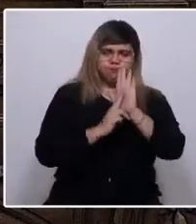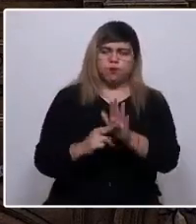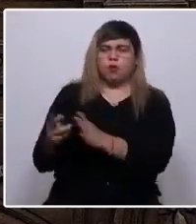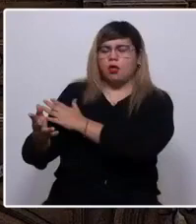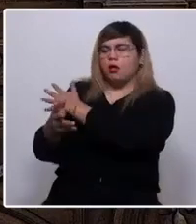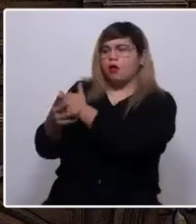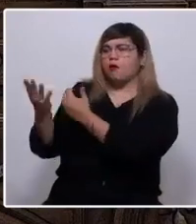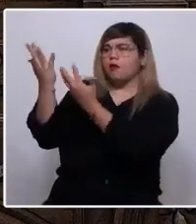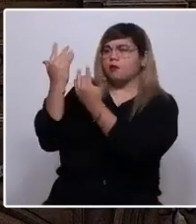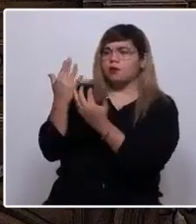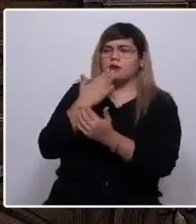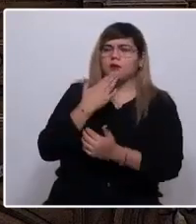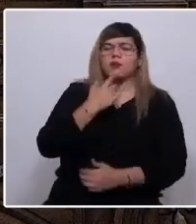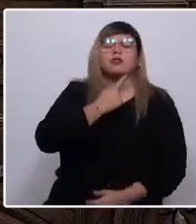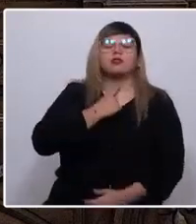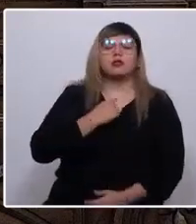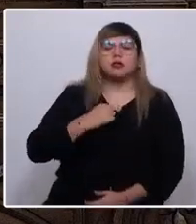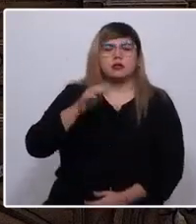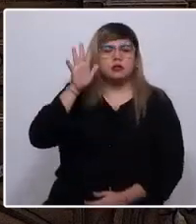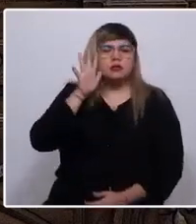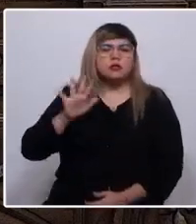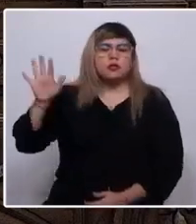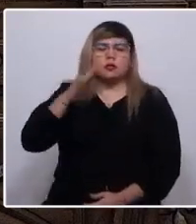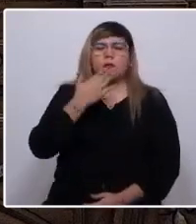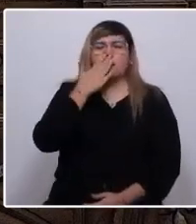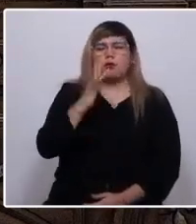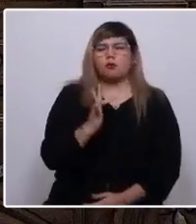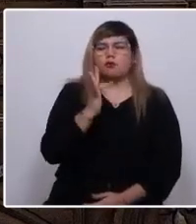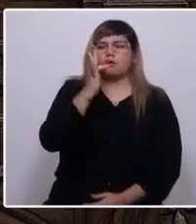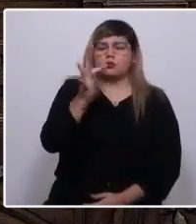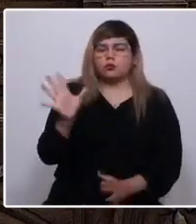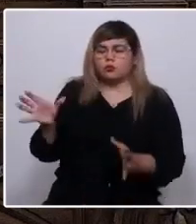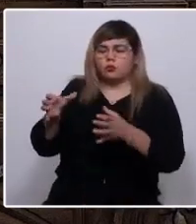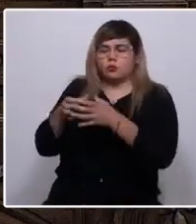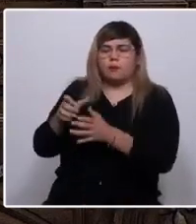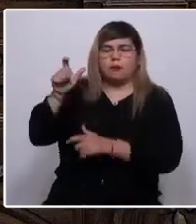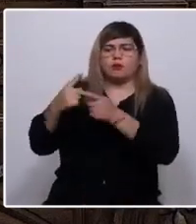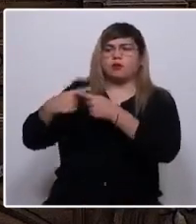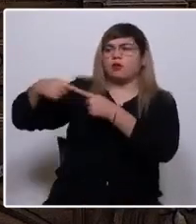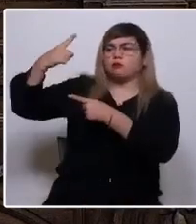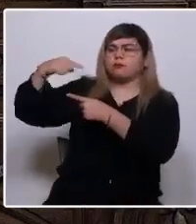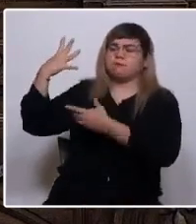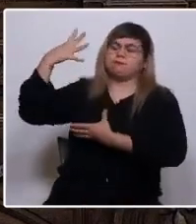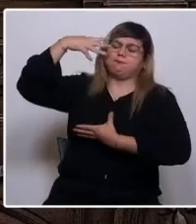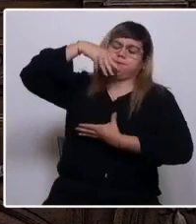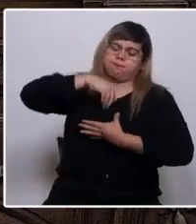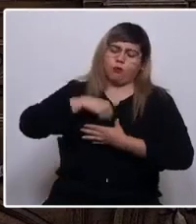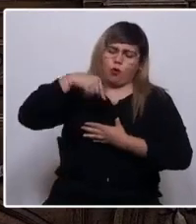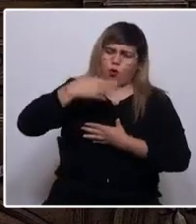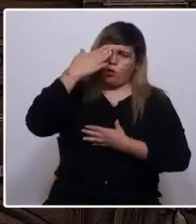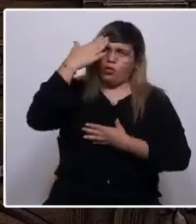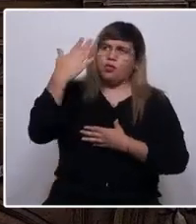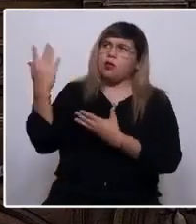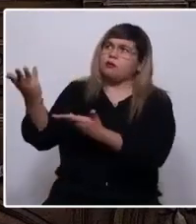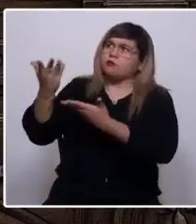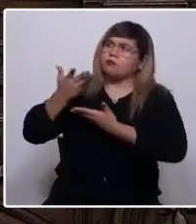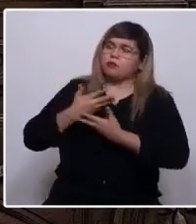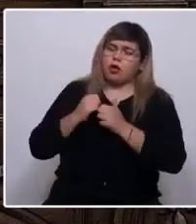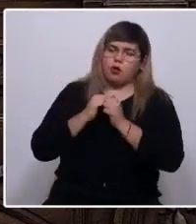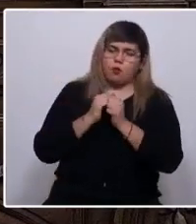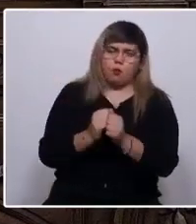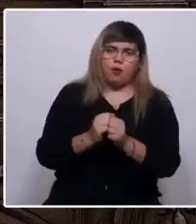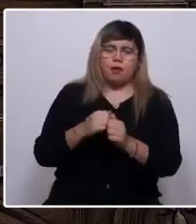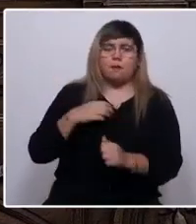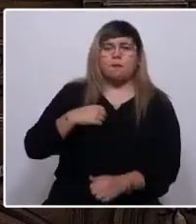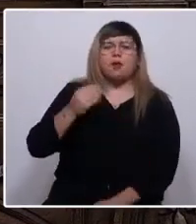y anhelos. De un futuro mejor, junto a mis ancestros, que sin duda hoy me están acompañando aquí. A